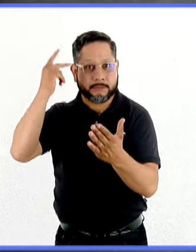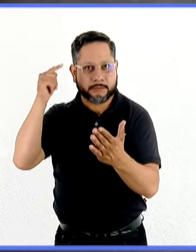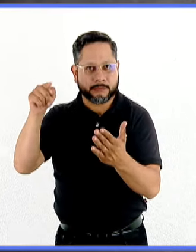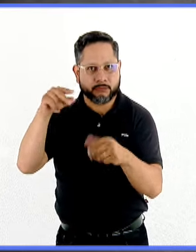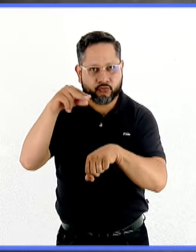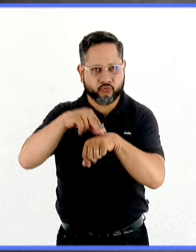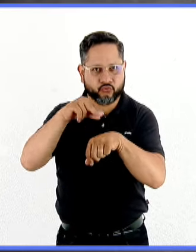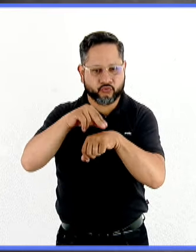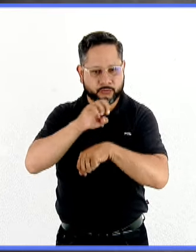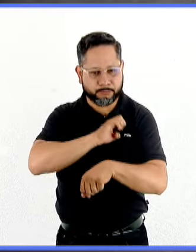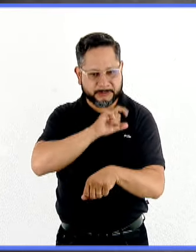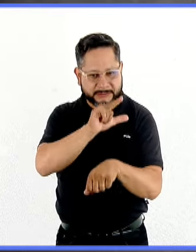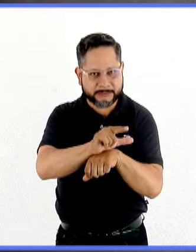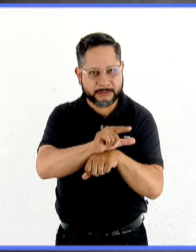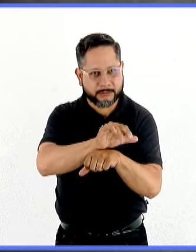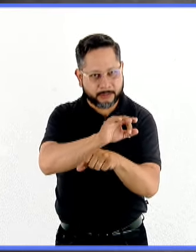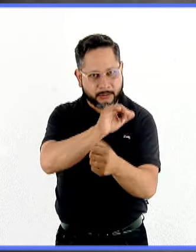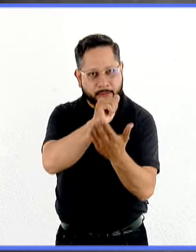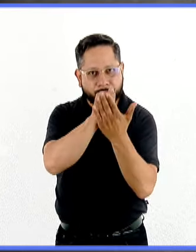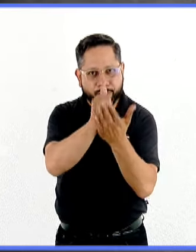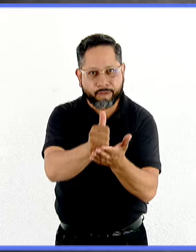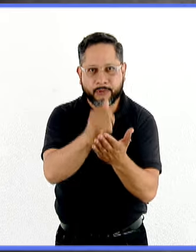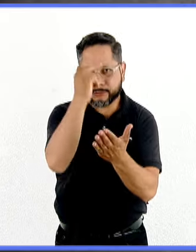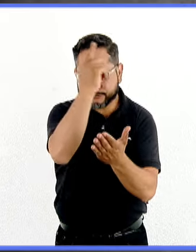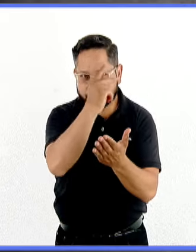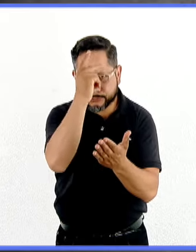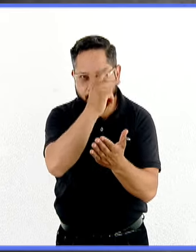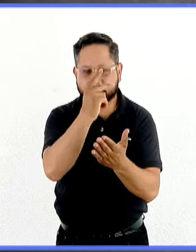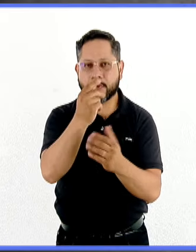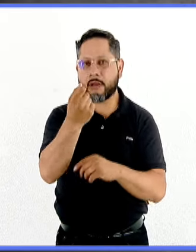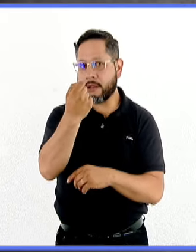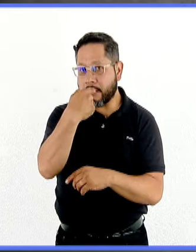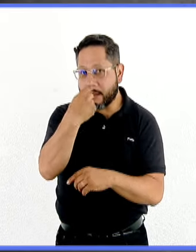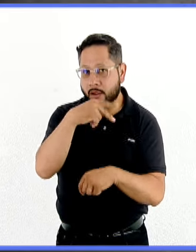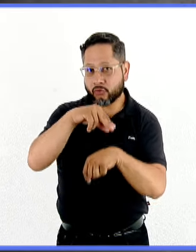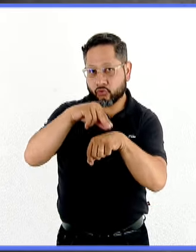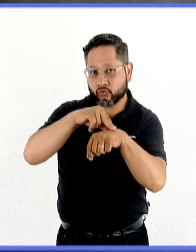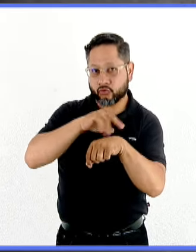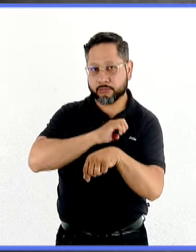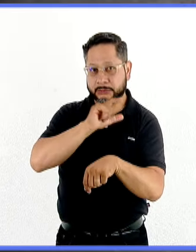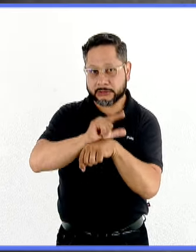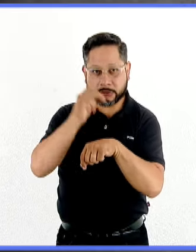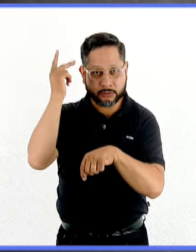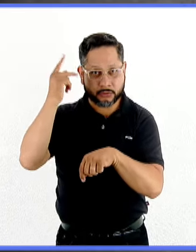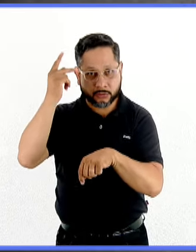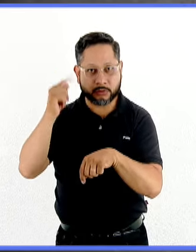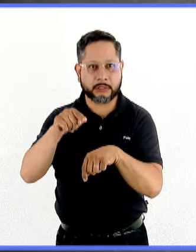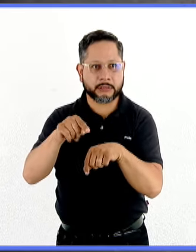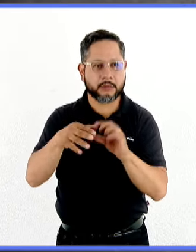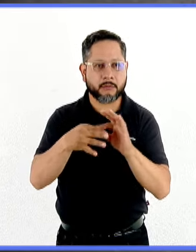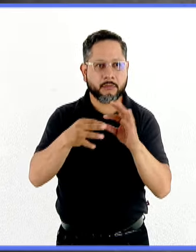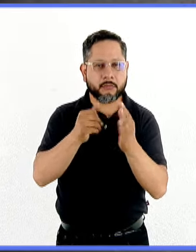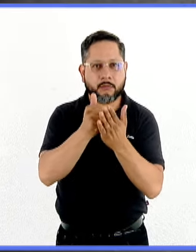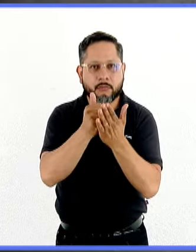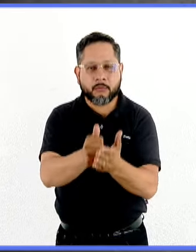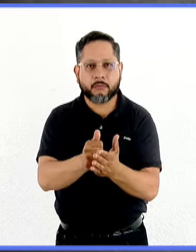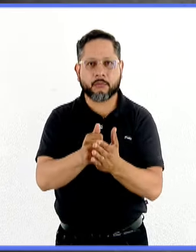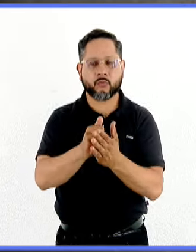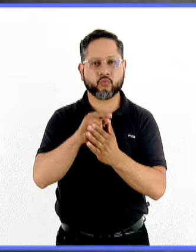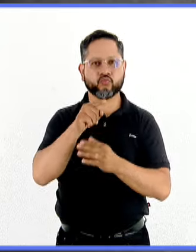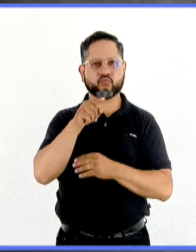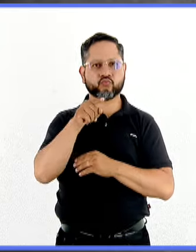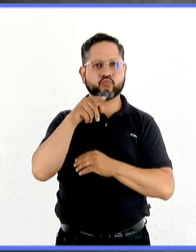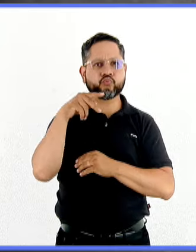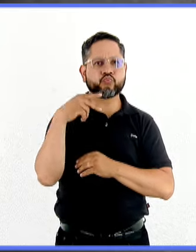tenemos que tener en consideración la atención psicológica, la atención psiquiátrica y en algunas ocasiones incluso atención que tiene que ver con el manejo